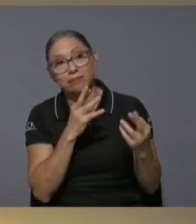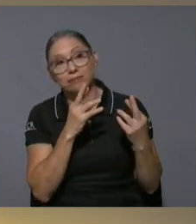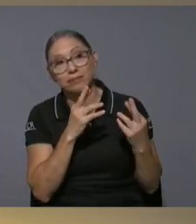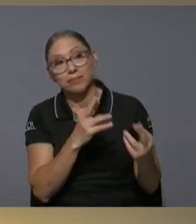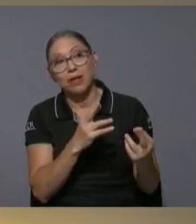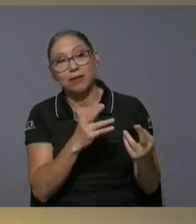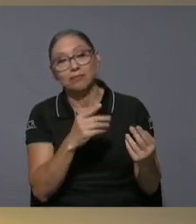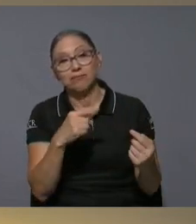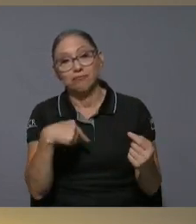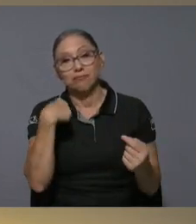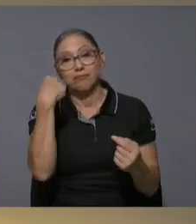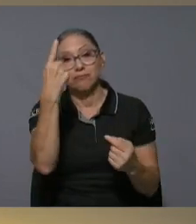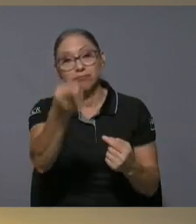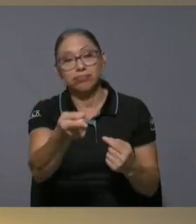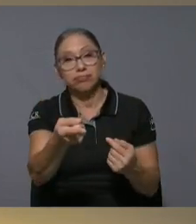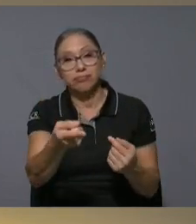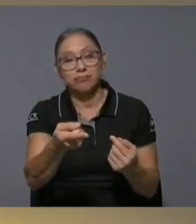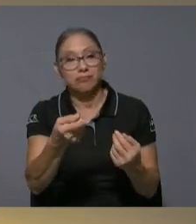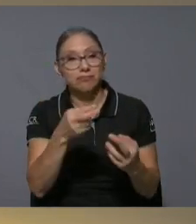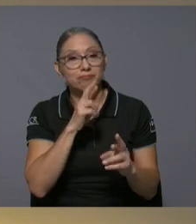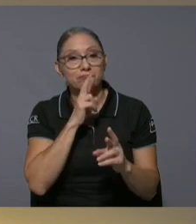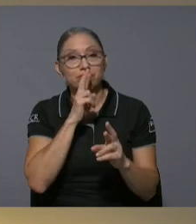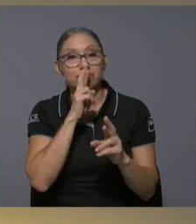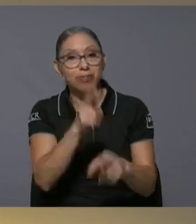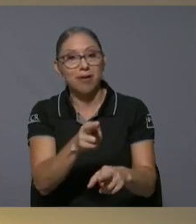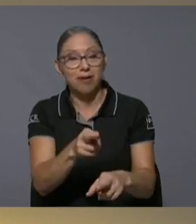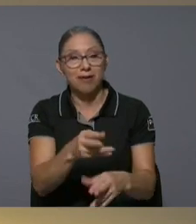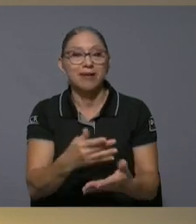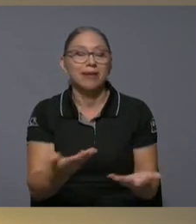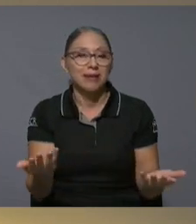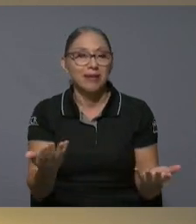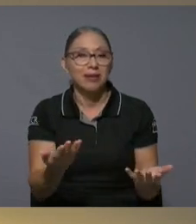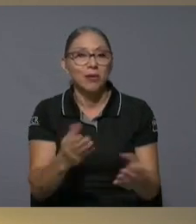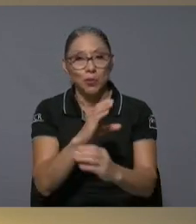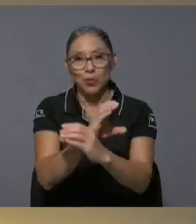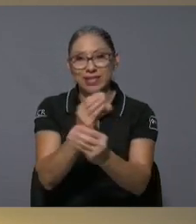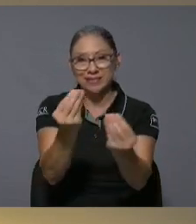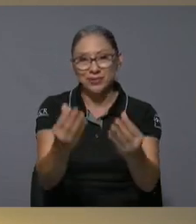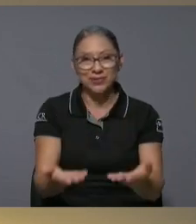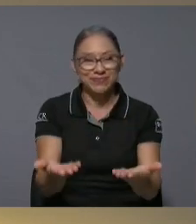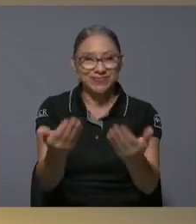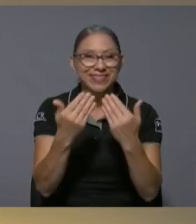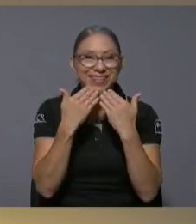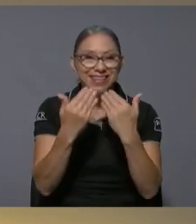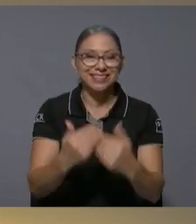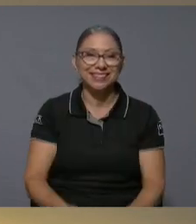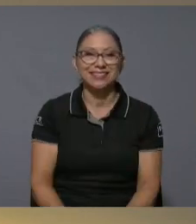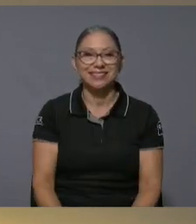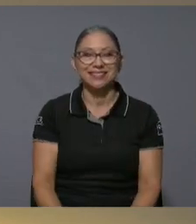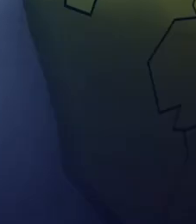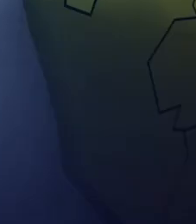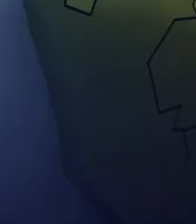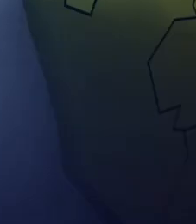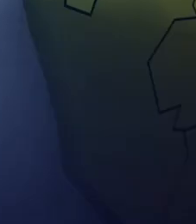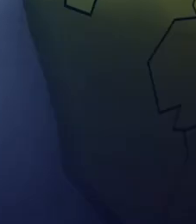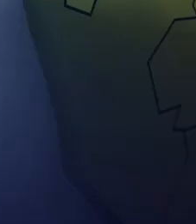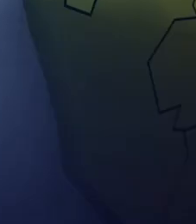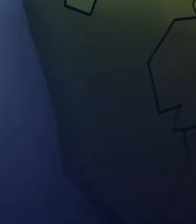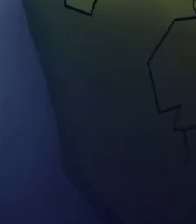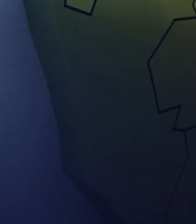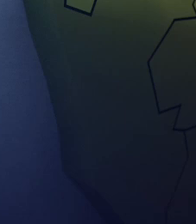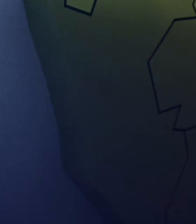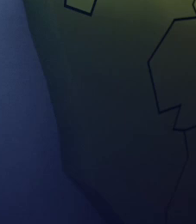desierto sino que le hagan caso cuídese mucho muchas gracias muchas